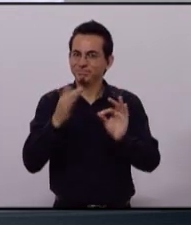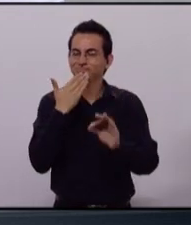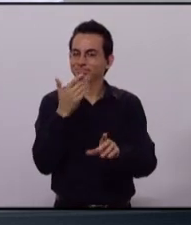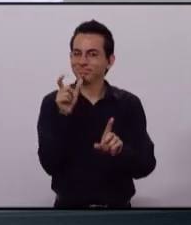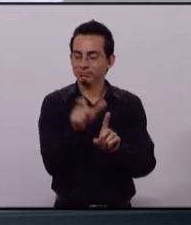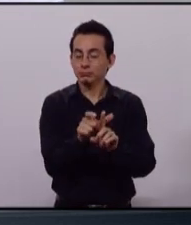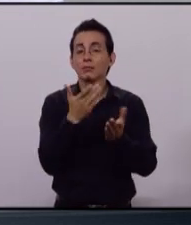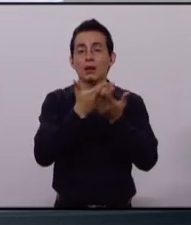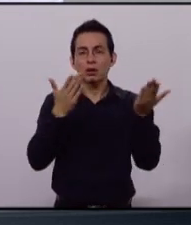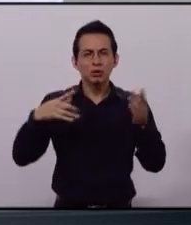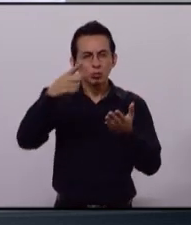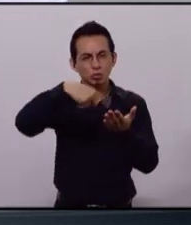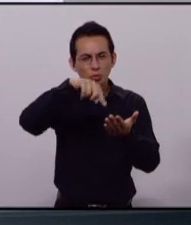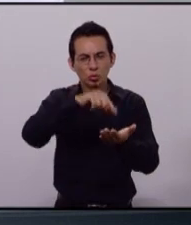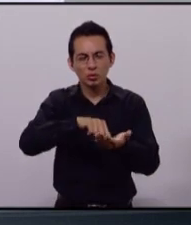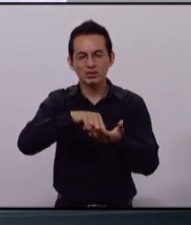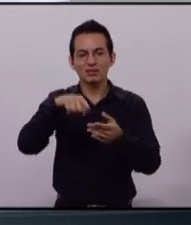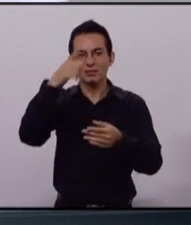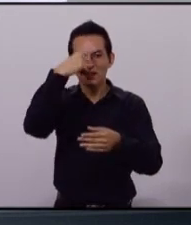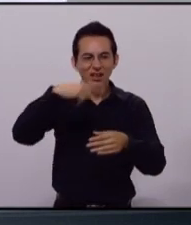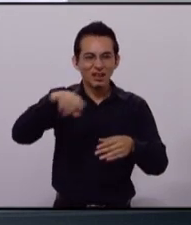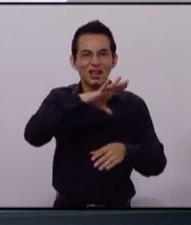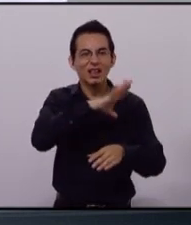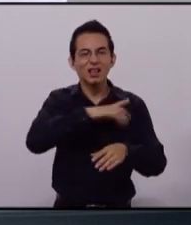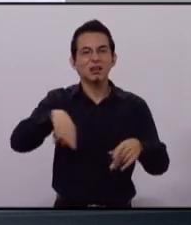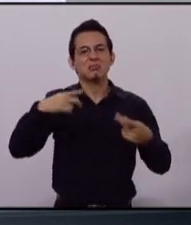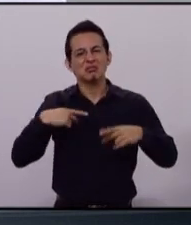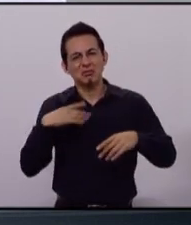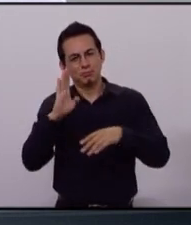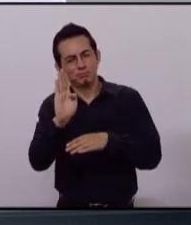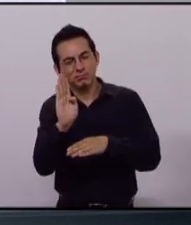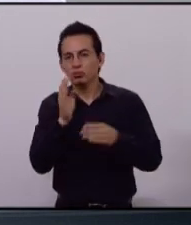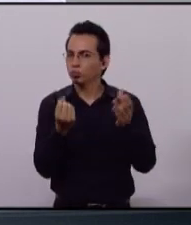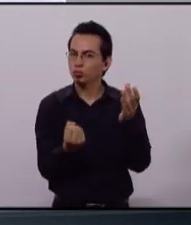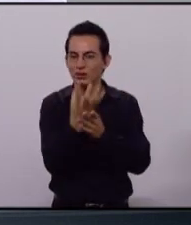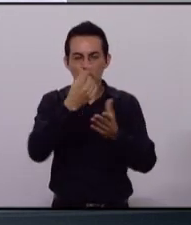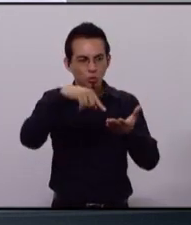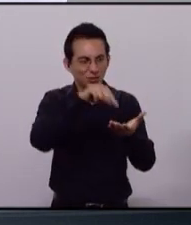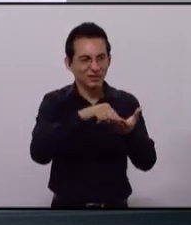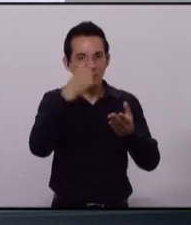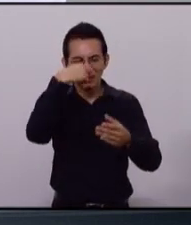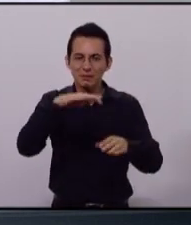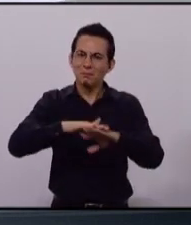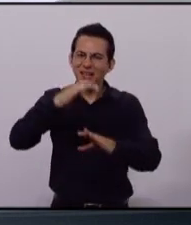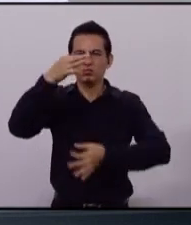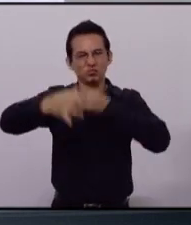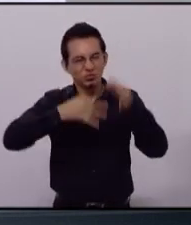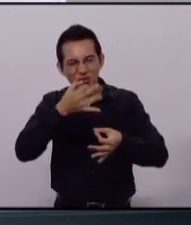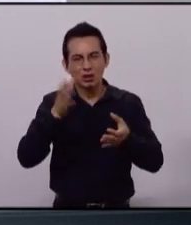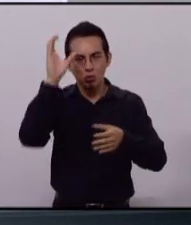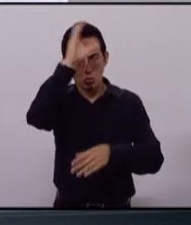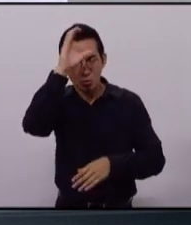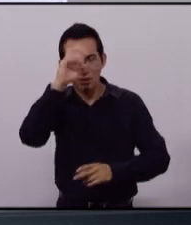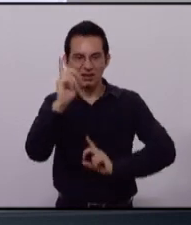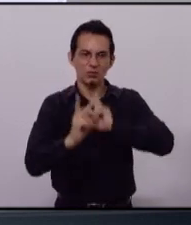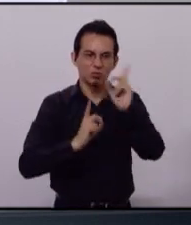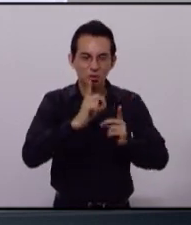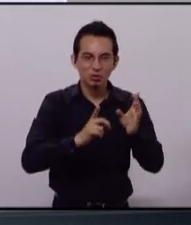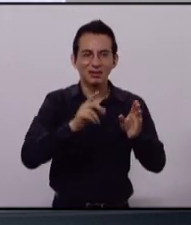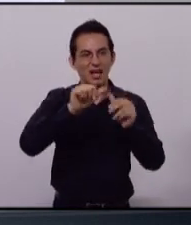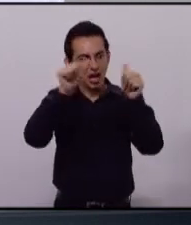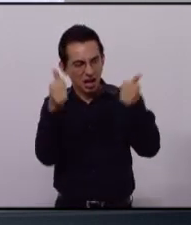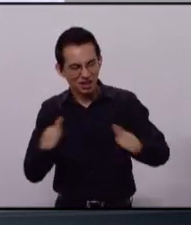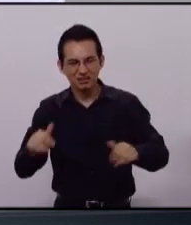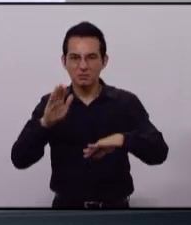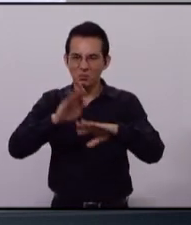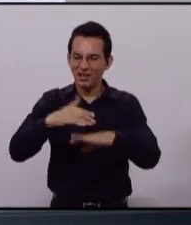centros barriales de capacitación contra las adicciones, promoviendo en todo momento el deporte, la cultura y las artes. Para llevar a